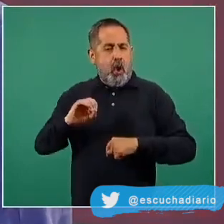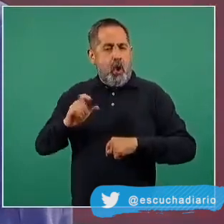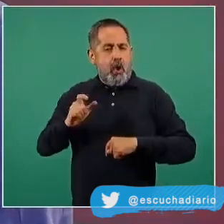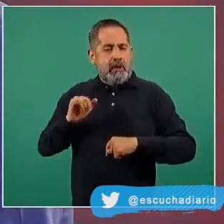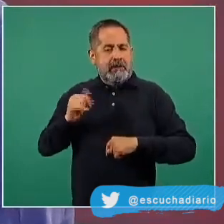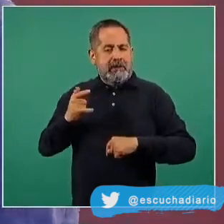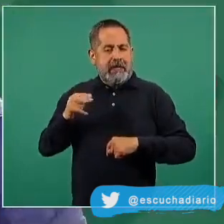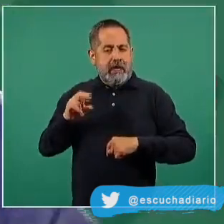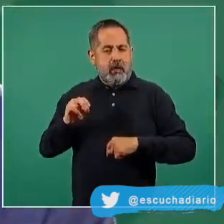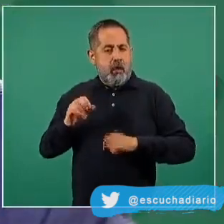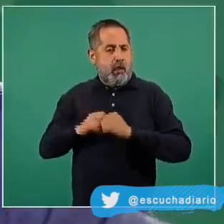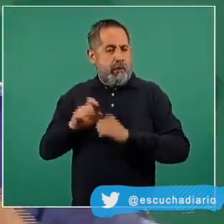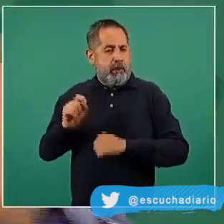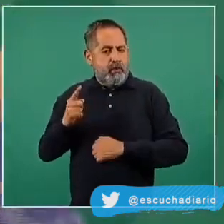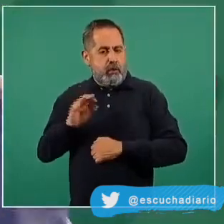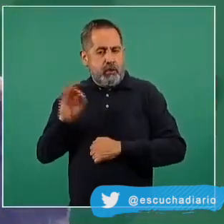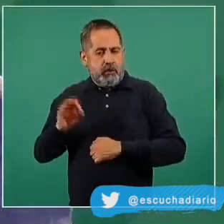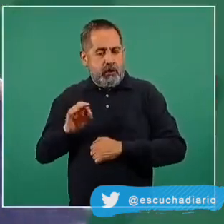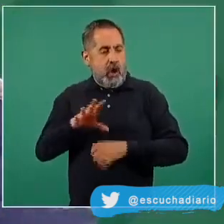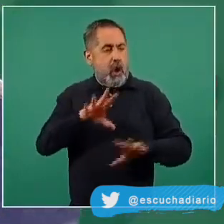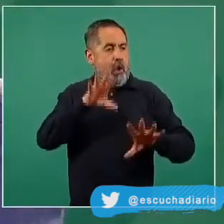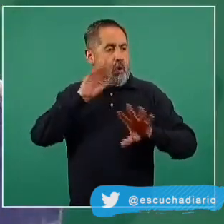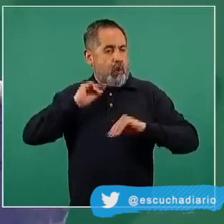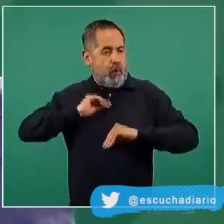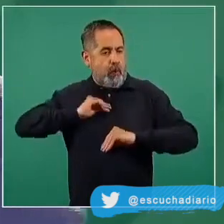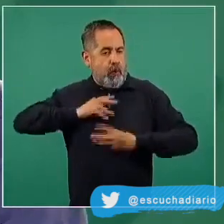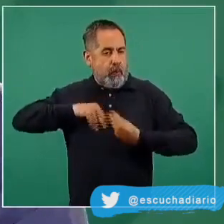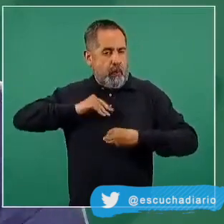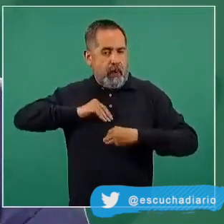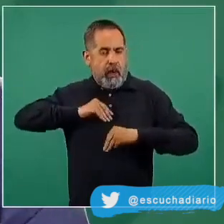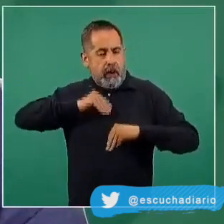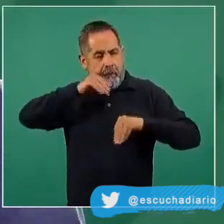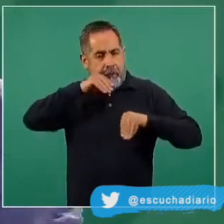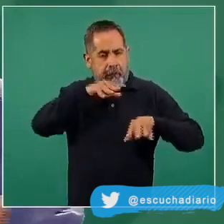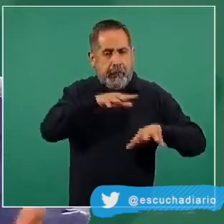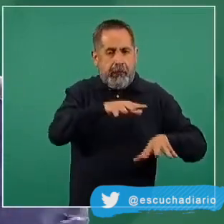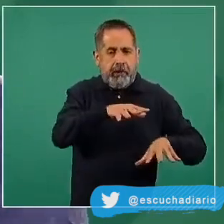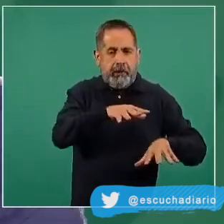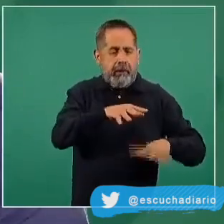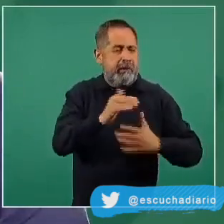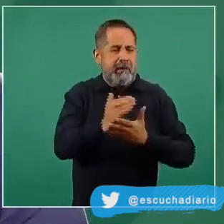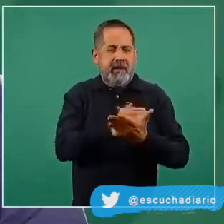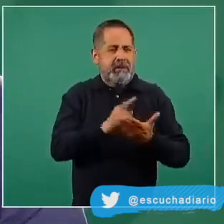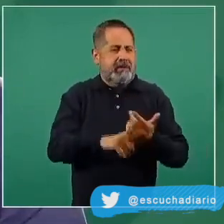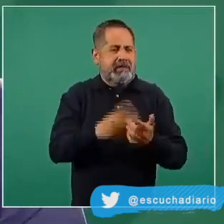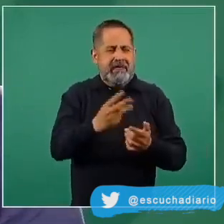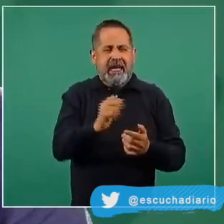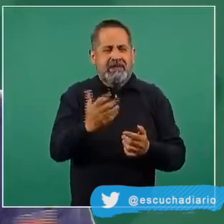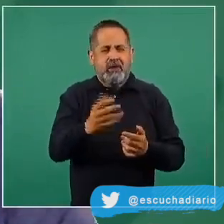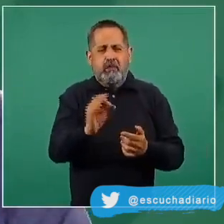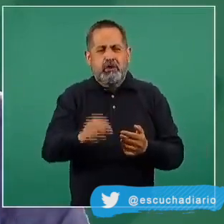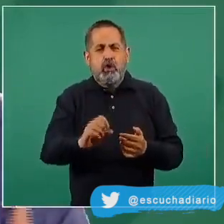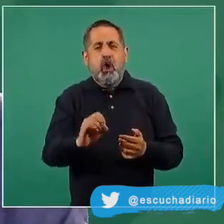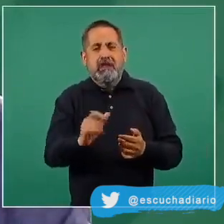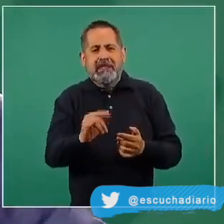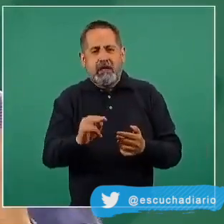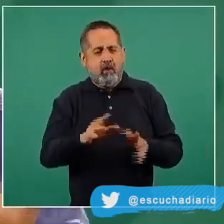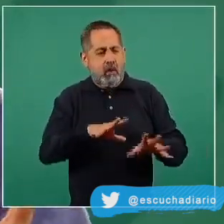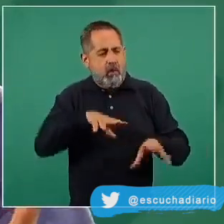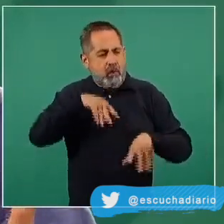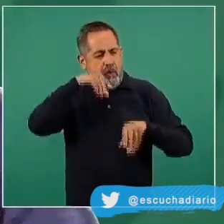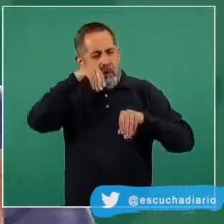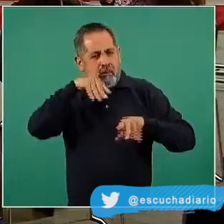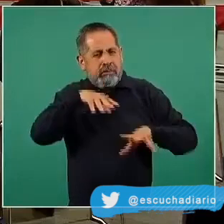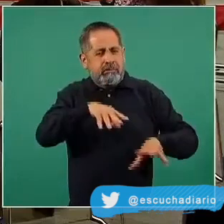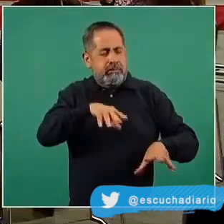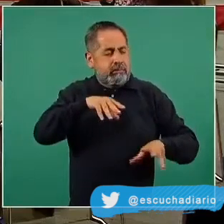21%, y expeler aire que tiene una baja concentración de oxígeno, 3 a 5%, y tiene una